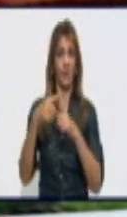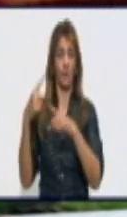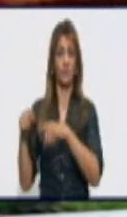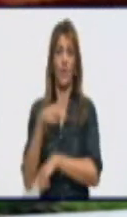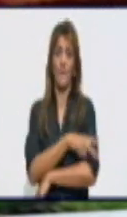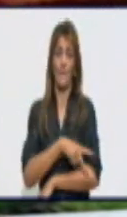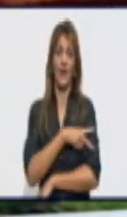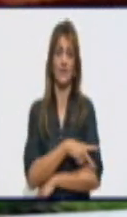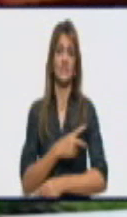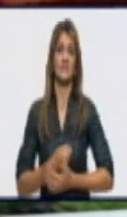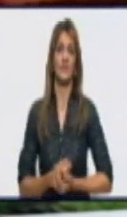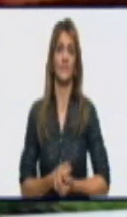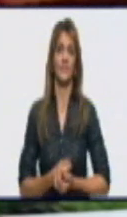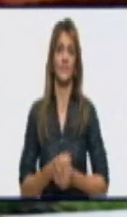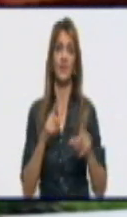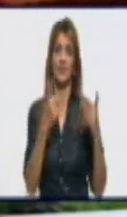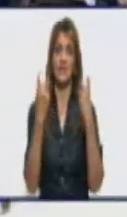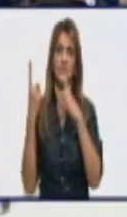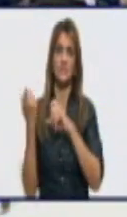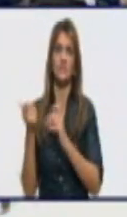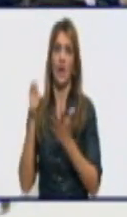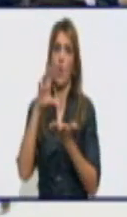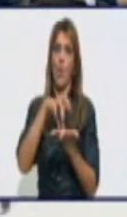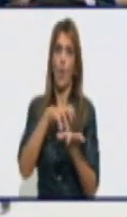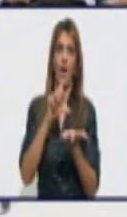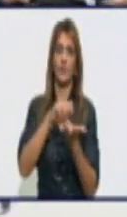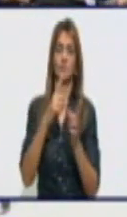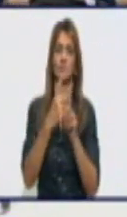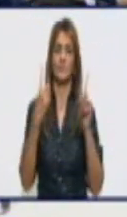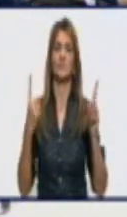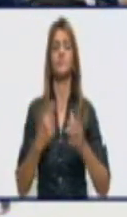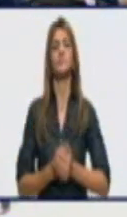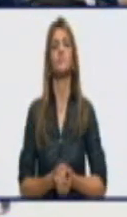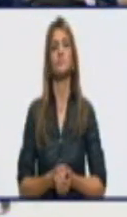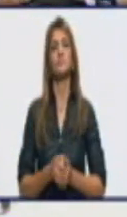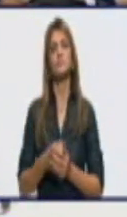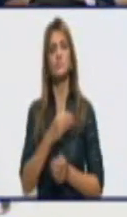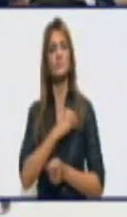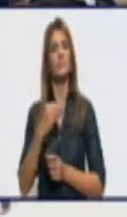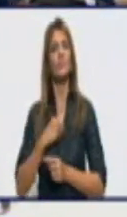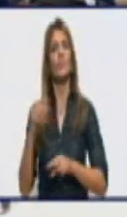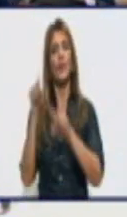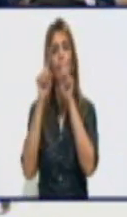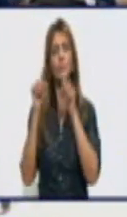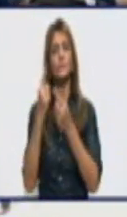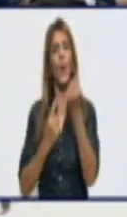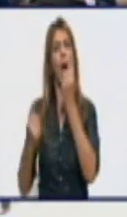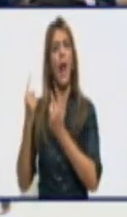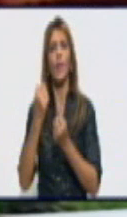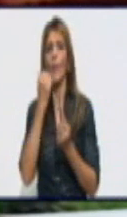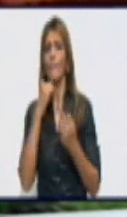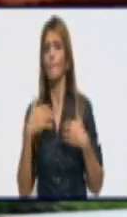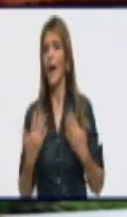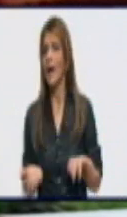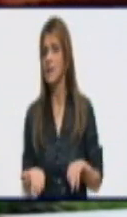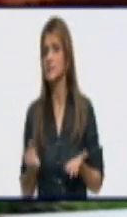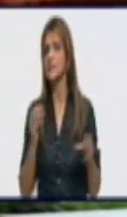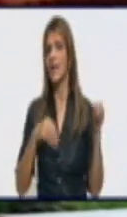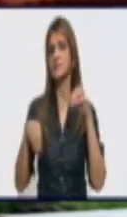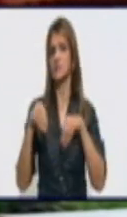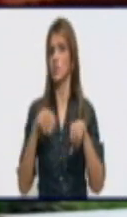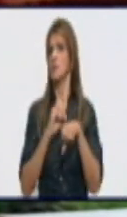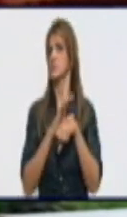para una estancia en ese sitio. Algo más, doctora, a propósito de la situación epidemiológica, a propósito de...